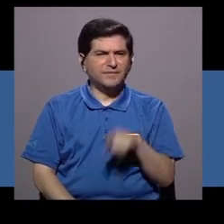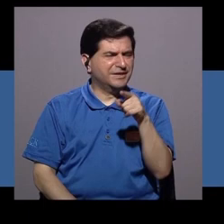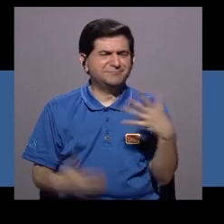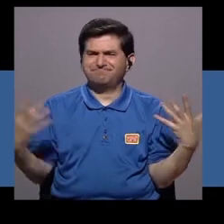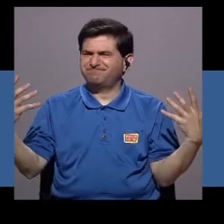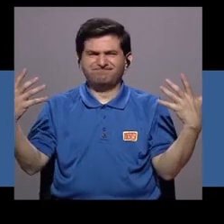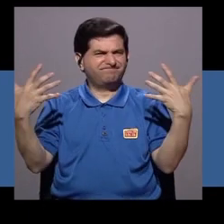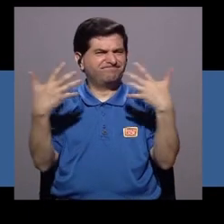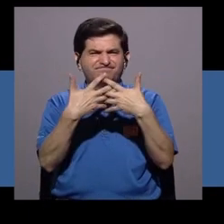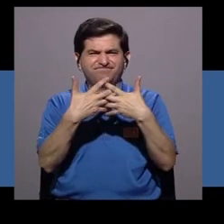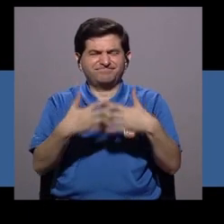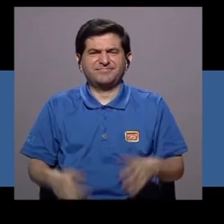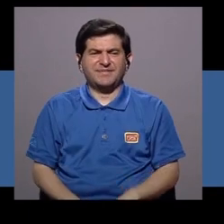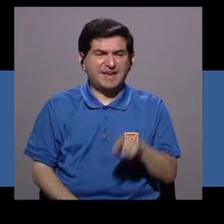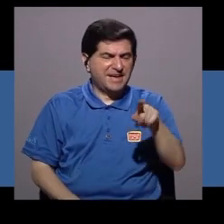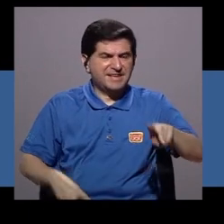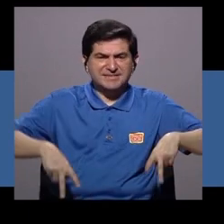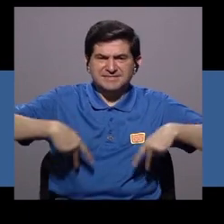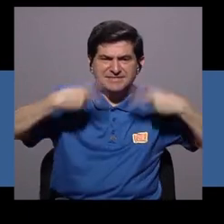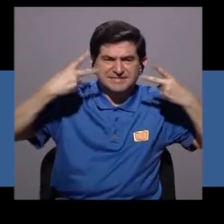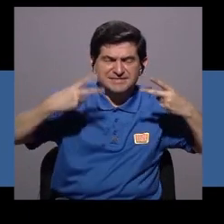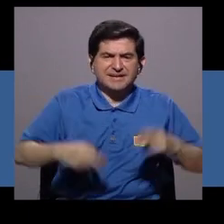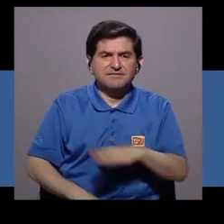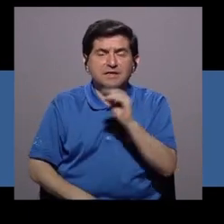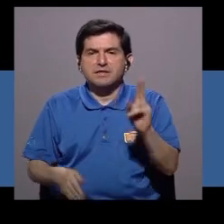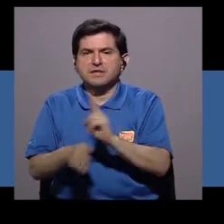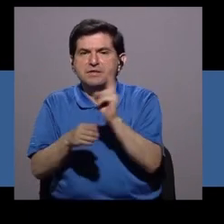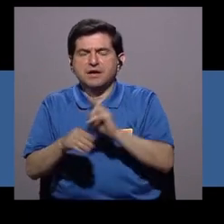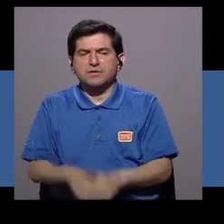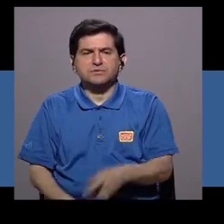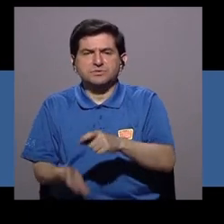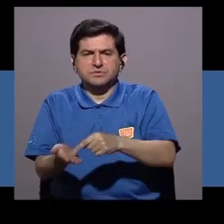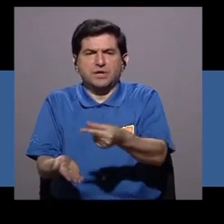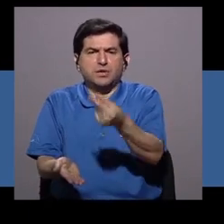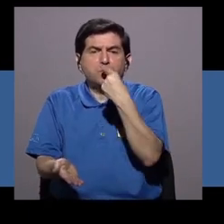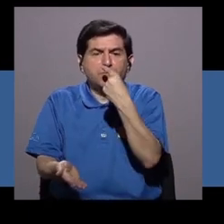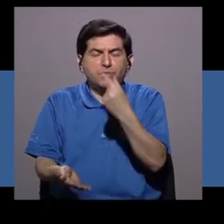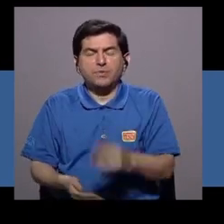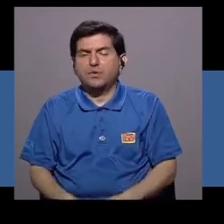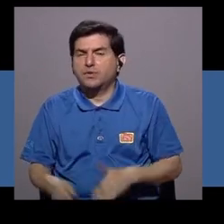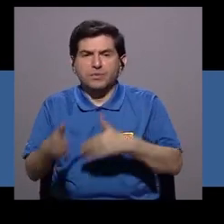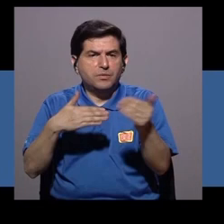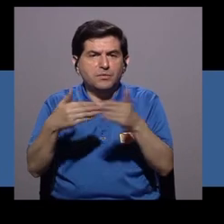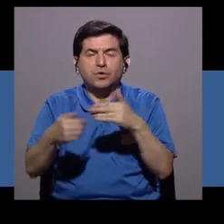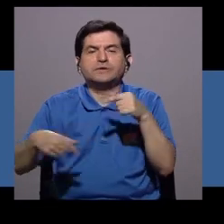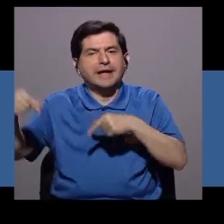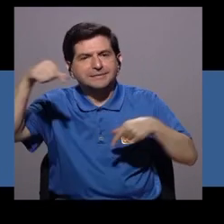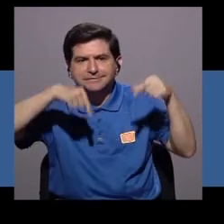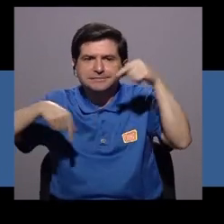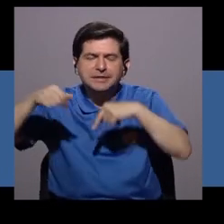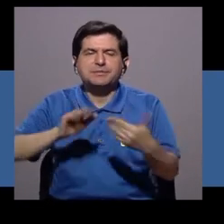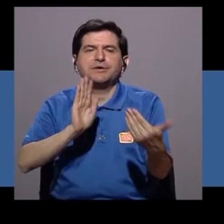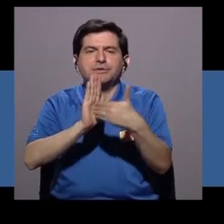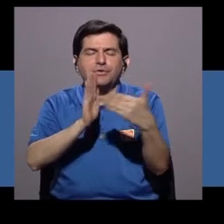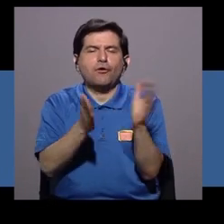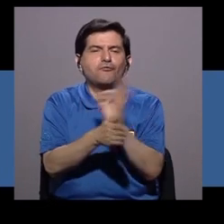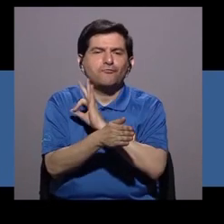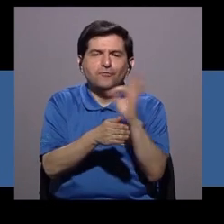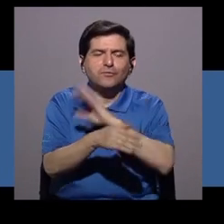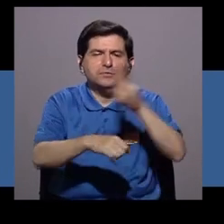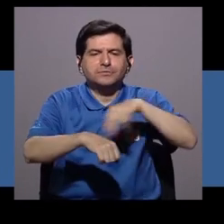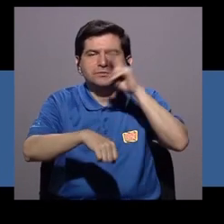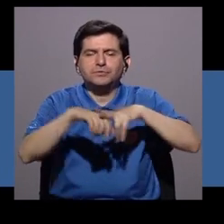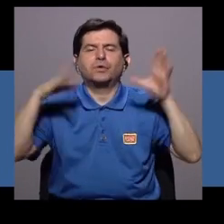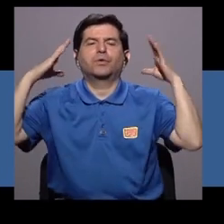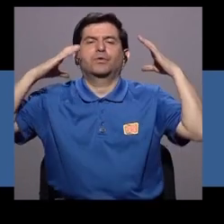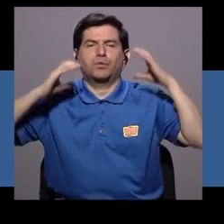no es congruente vivir de esa manera y estar usando anticonceptivos que sea como sea son químicos, que van a alterar